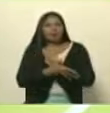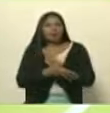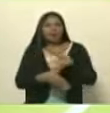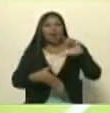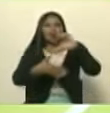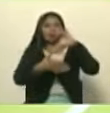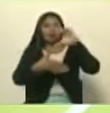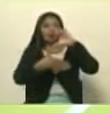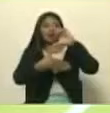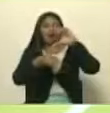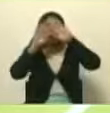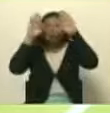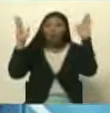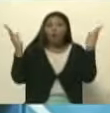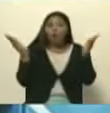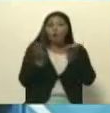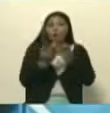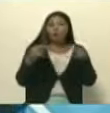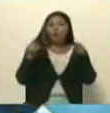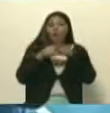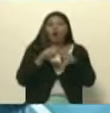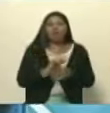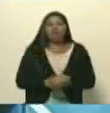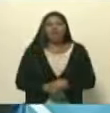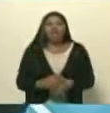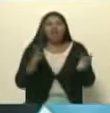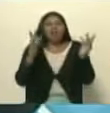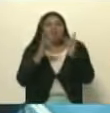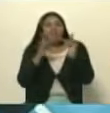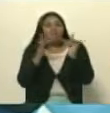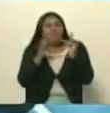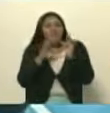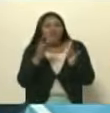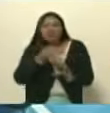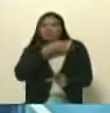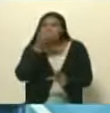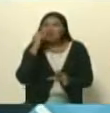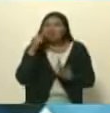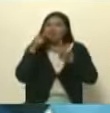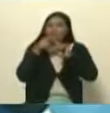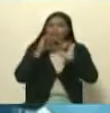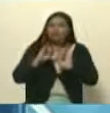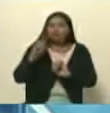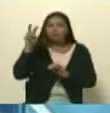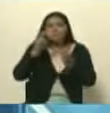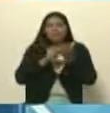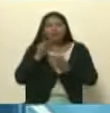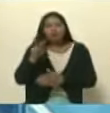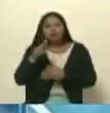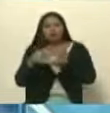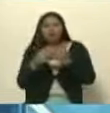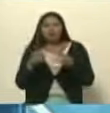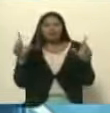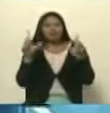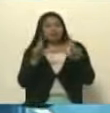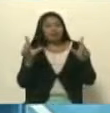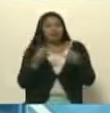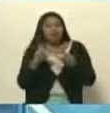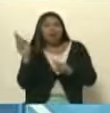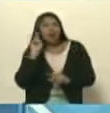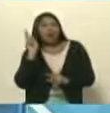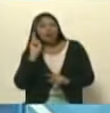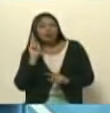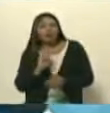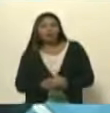América Latina y del mundo. Las redes sociales es el nuevo escenario. Para el 2002, era la televisión, era la radio,